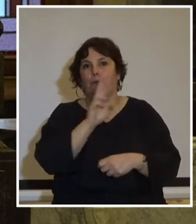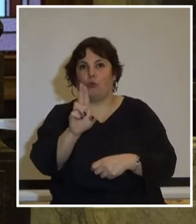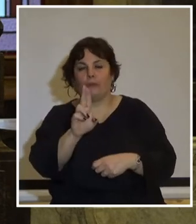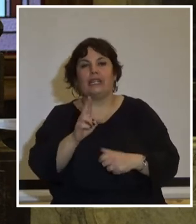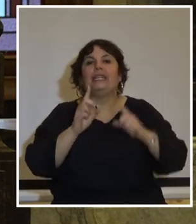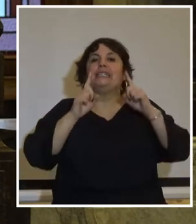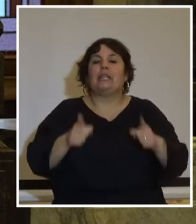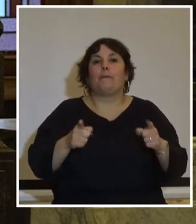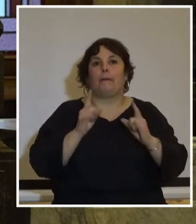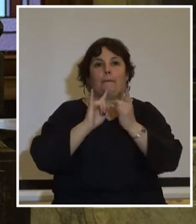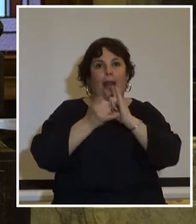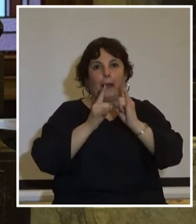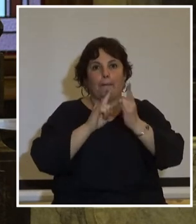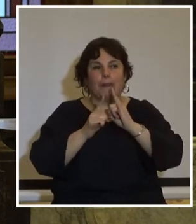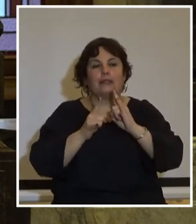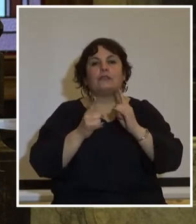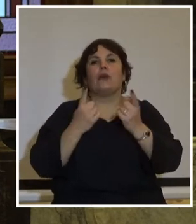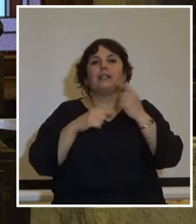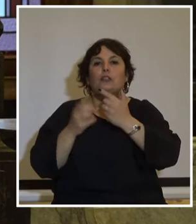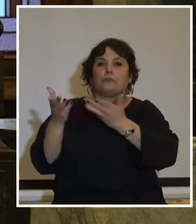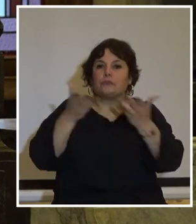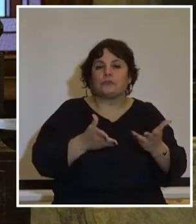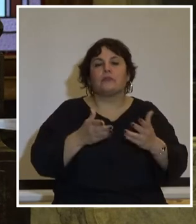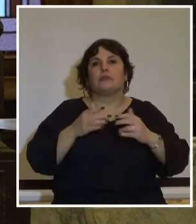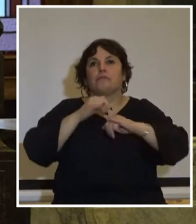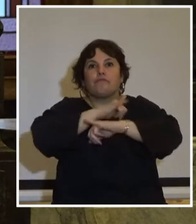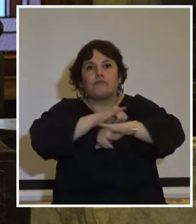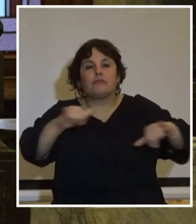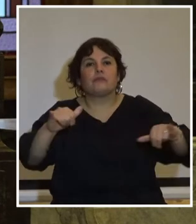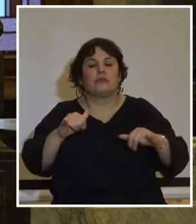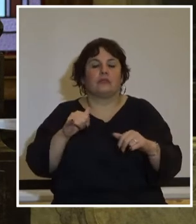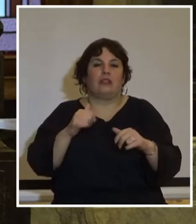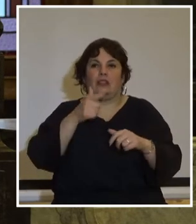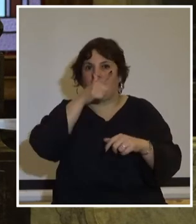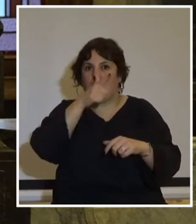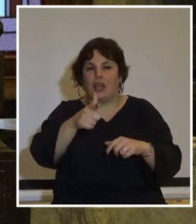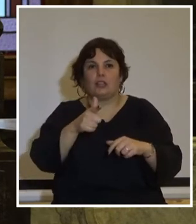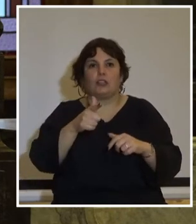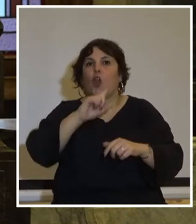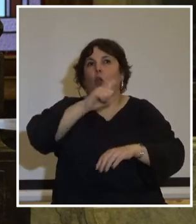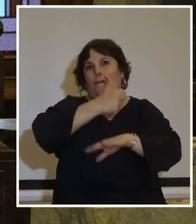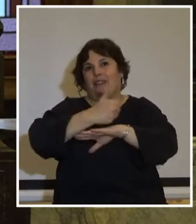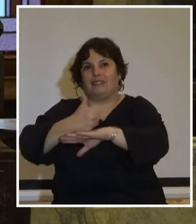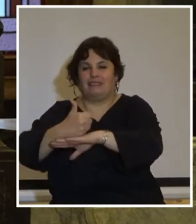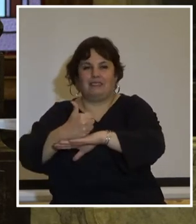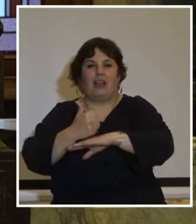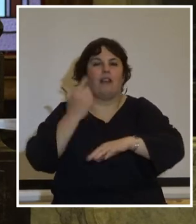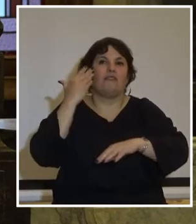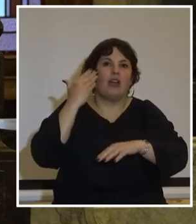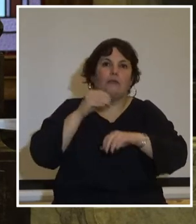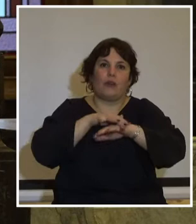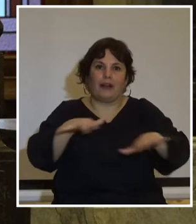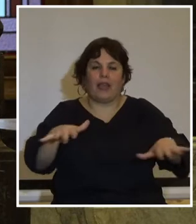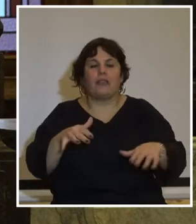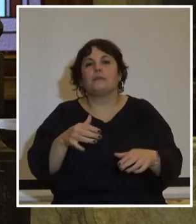y por el Parlamento, vamos a decirles entonces que la transmisión es vía streaming, es no presencial o tal vez semi-presencial